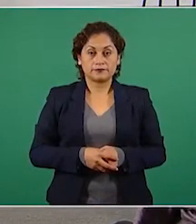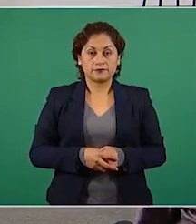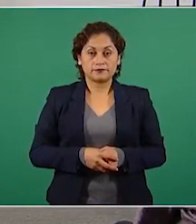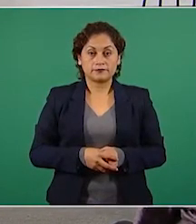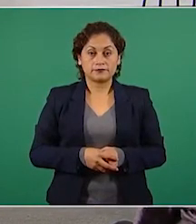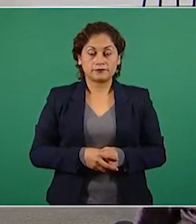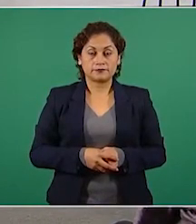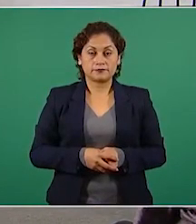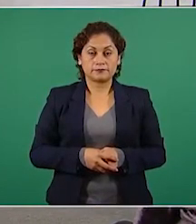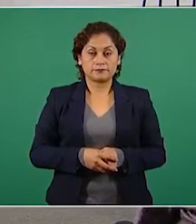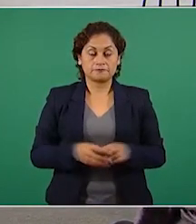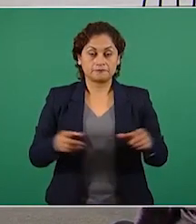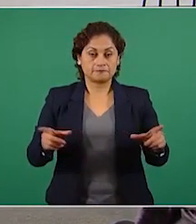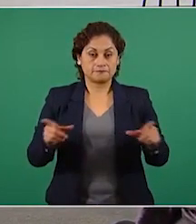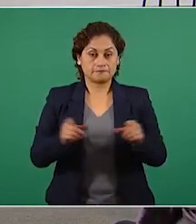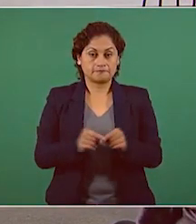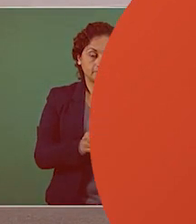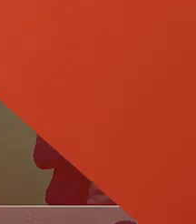Es cuanto, Presidente.